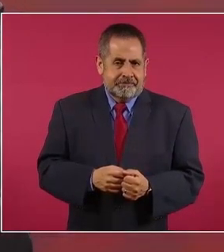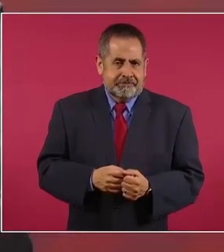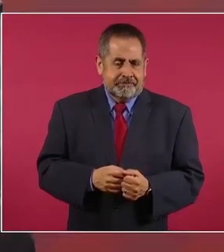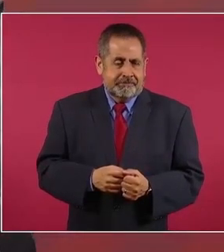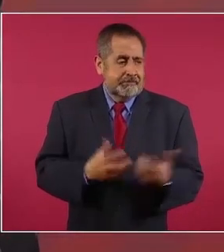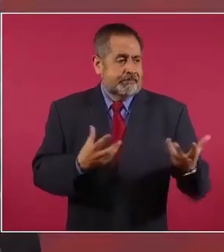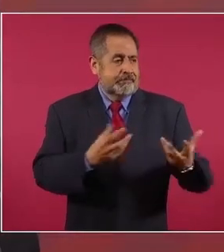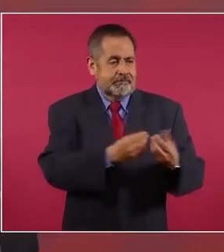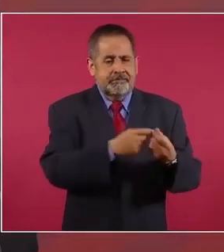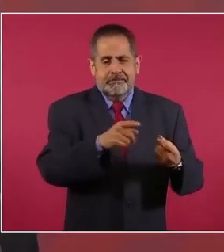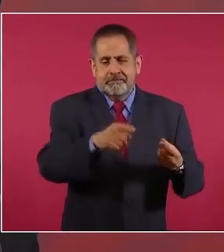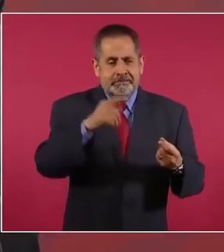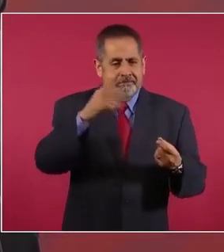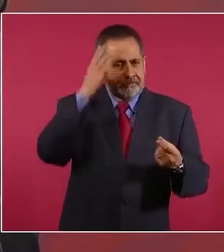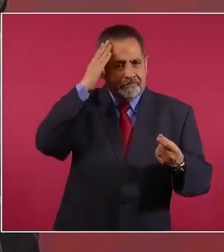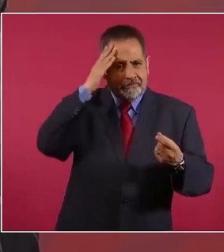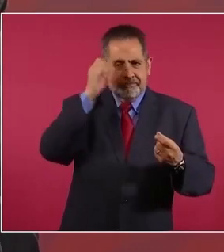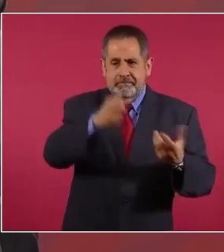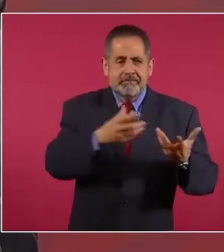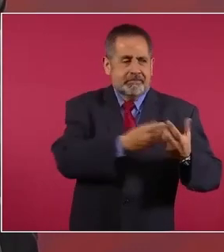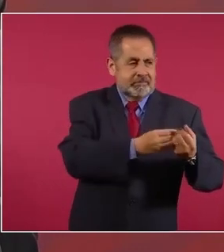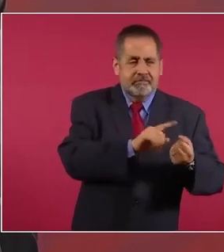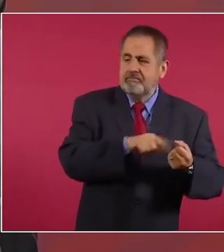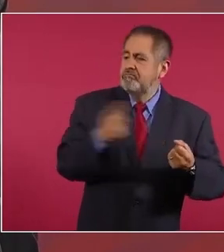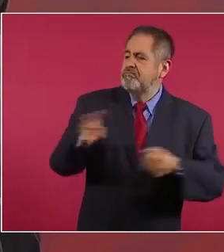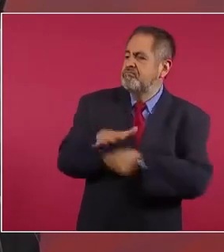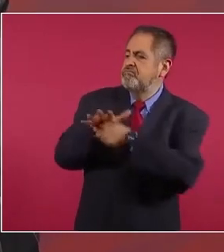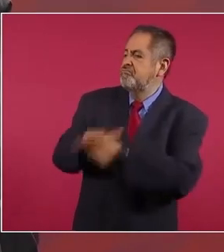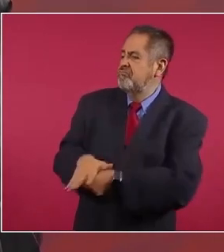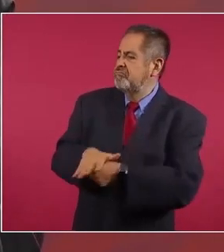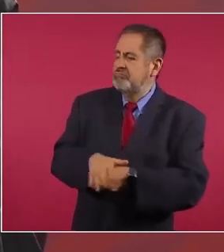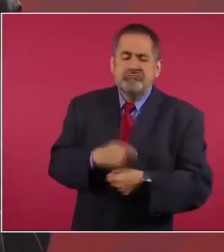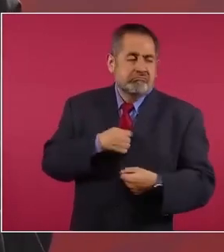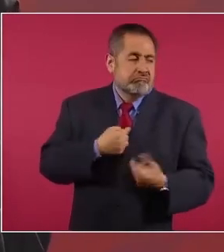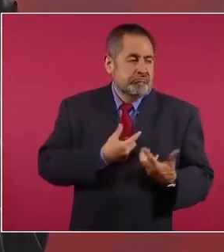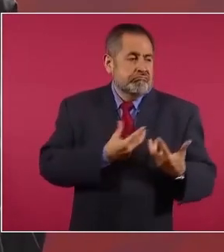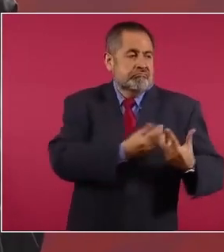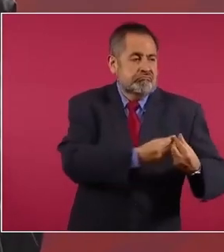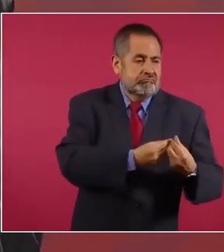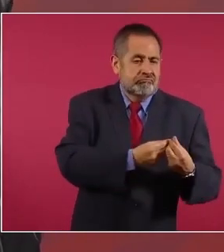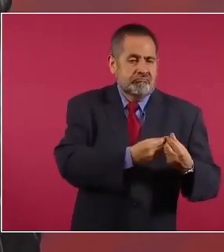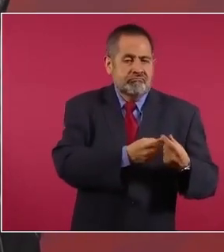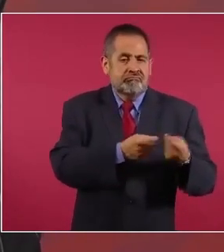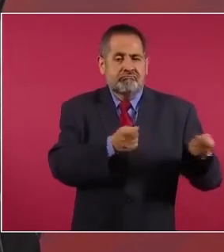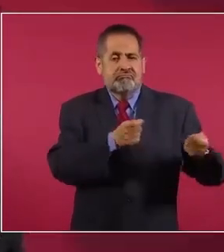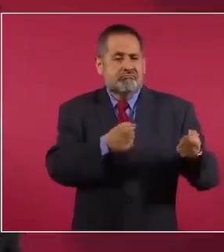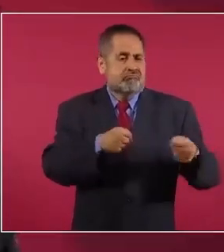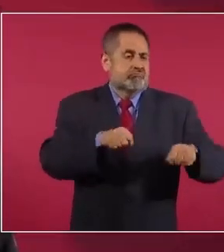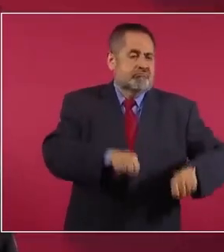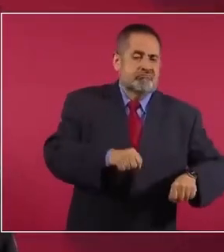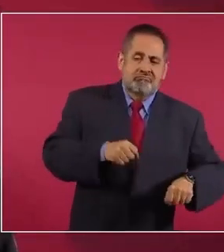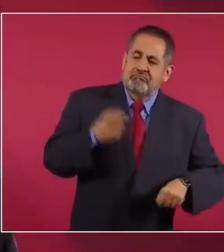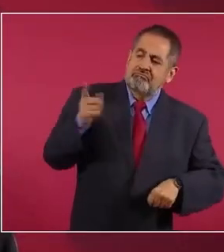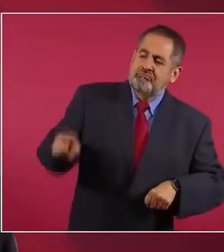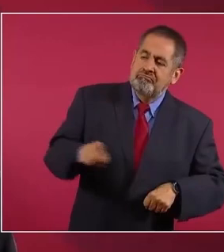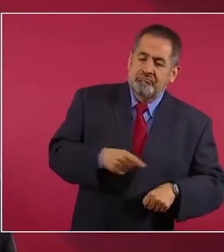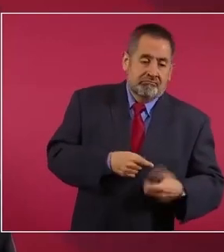opresores del lado del régimen autoritario